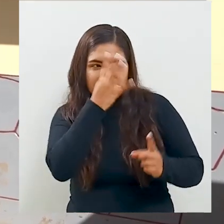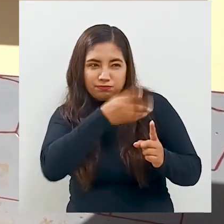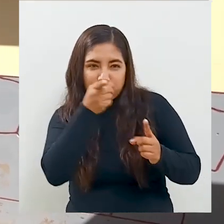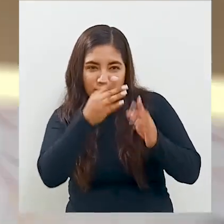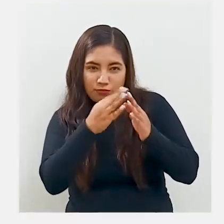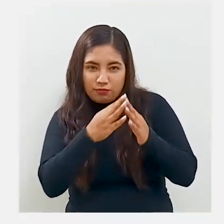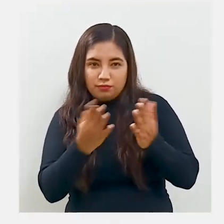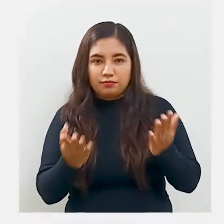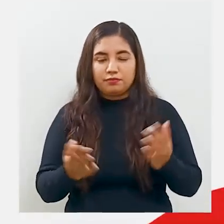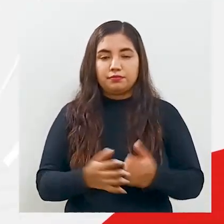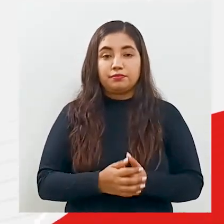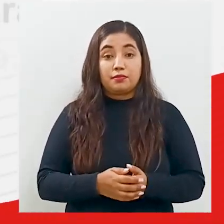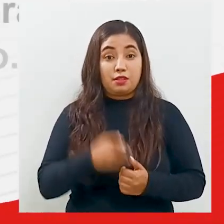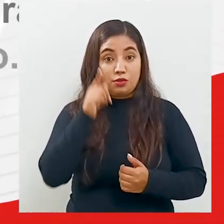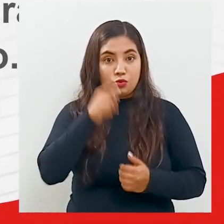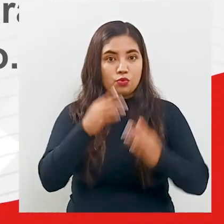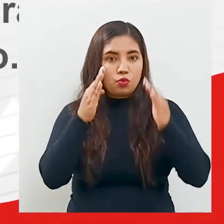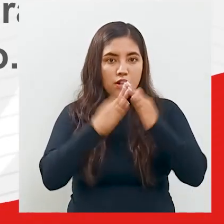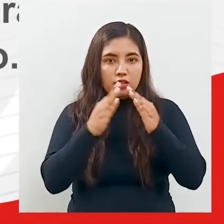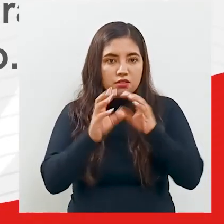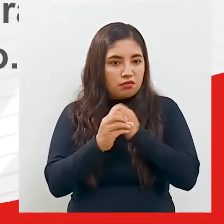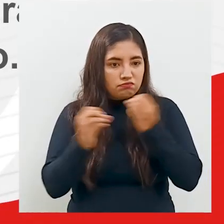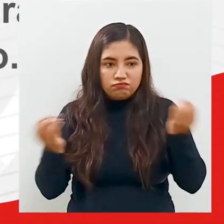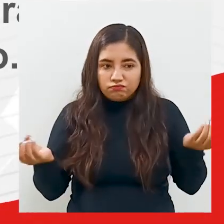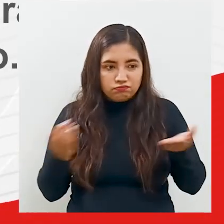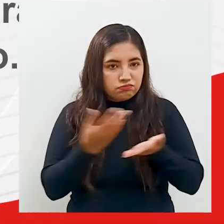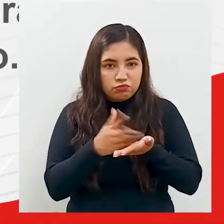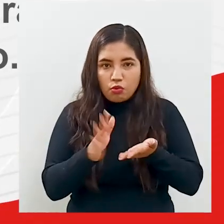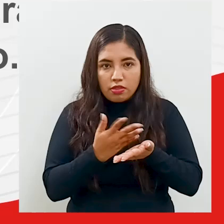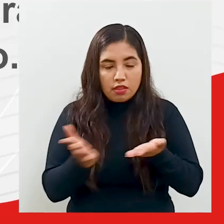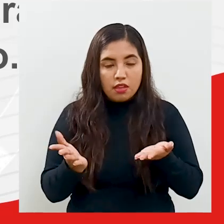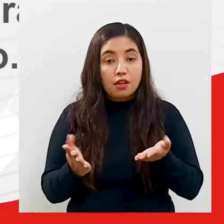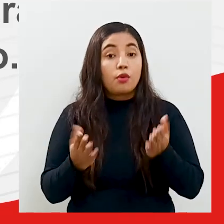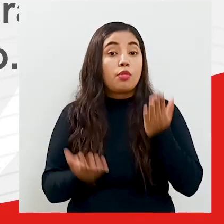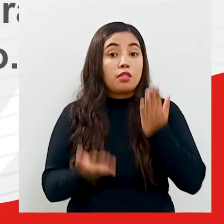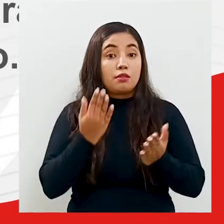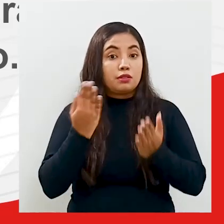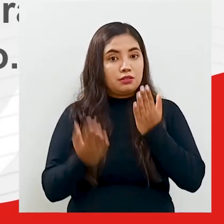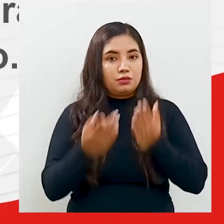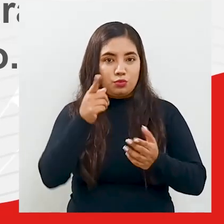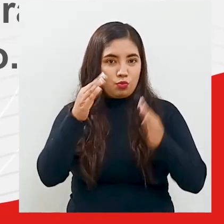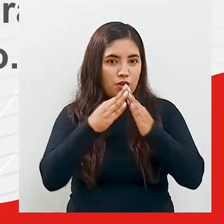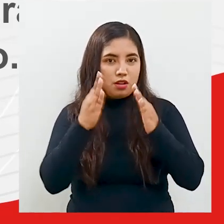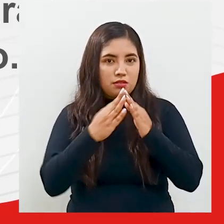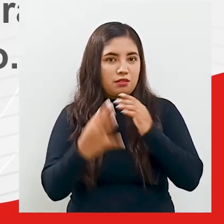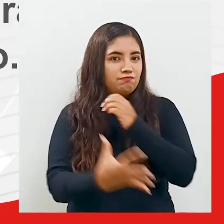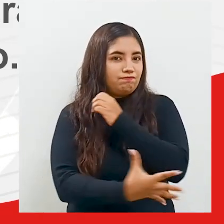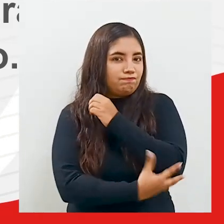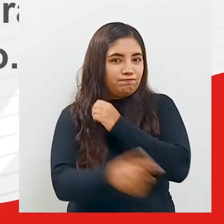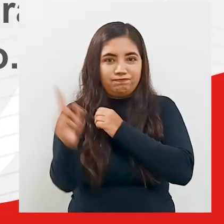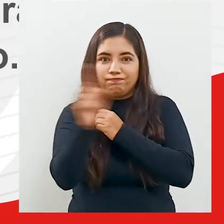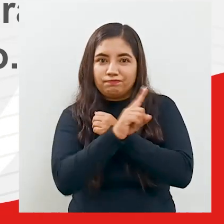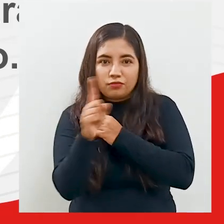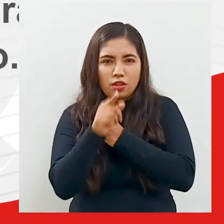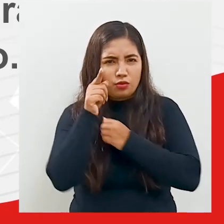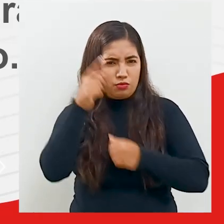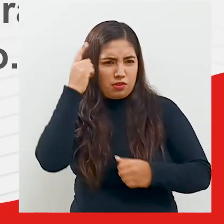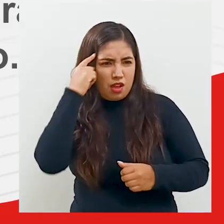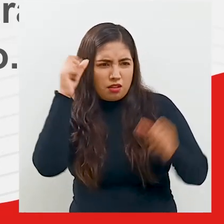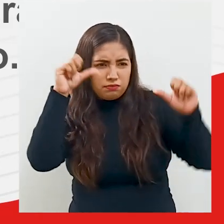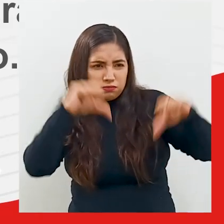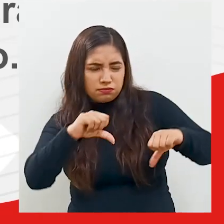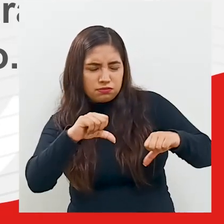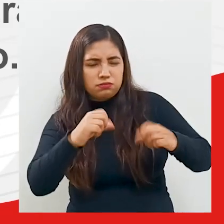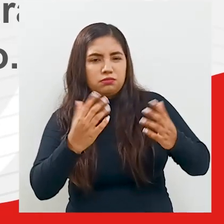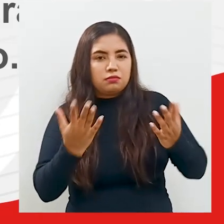distritales. Si tu hogar no tiene clasificación socioeconómica o la condición de tu hogar no es de pobreza extrema y no estás de